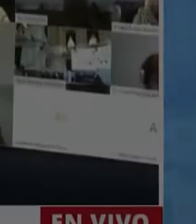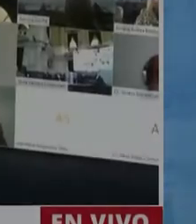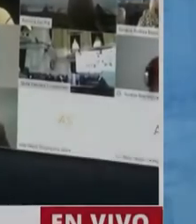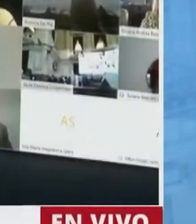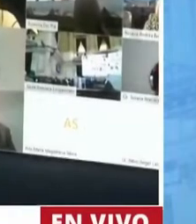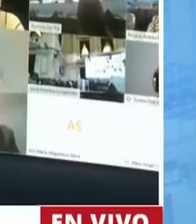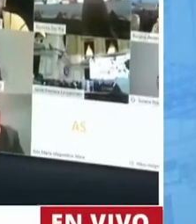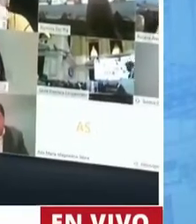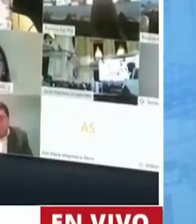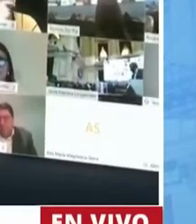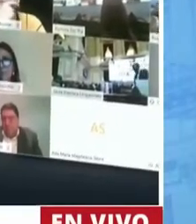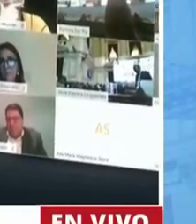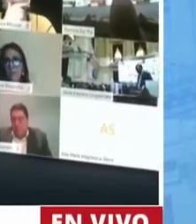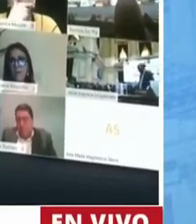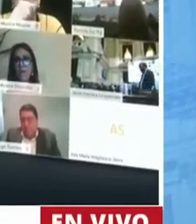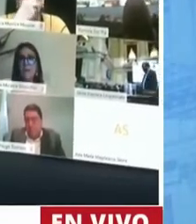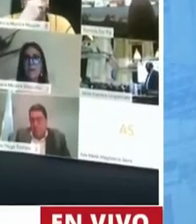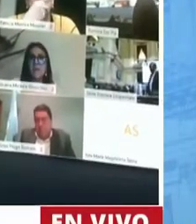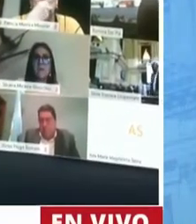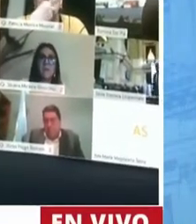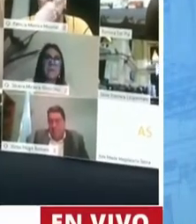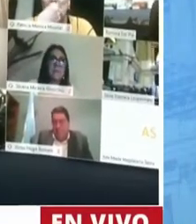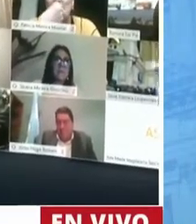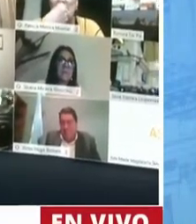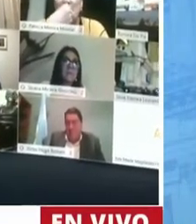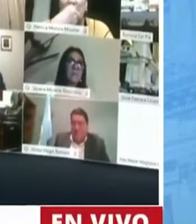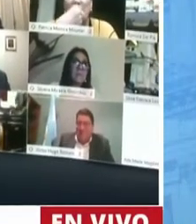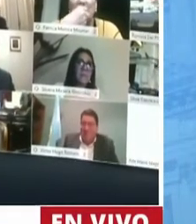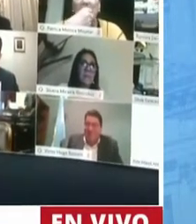Tiene la palabra la diputada Cecilia Moró.